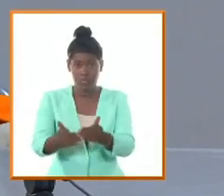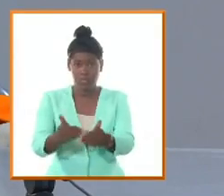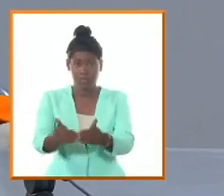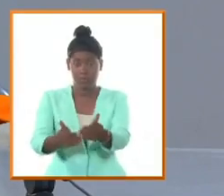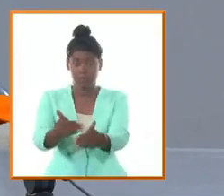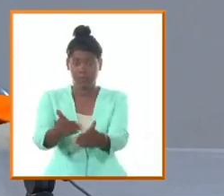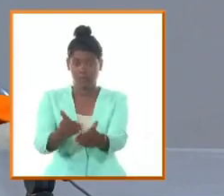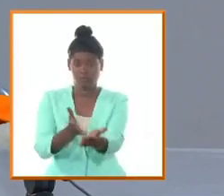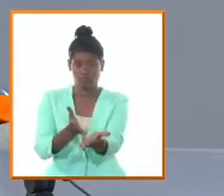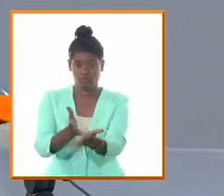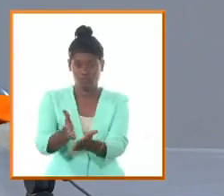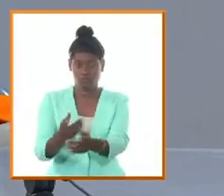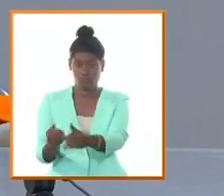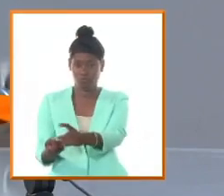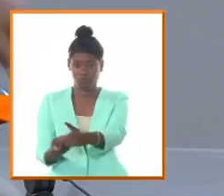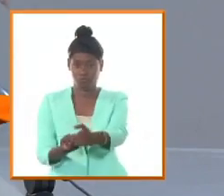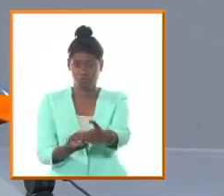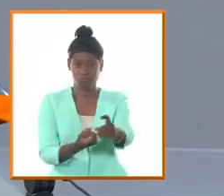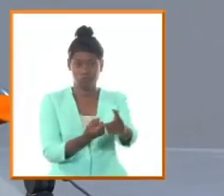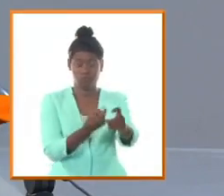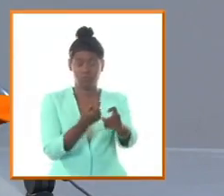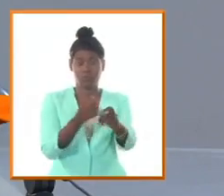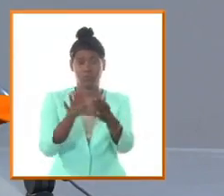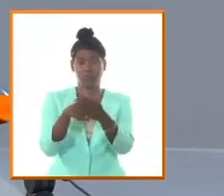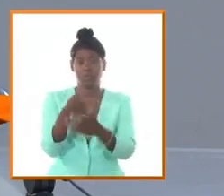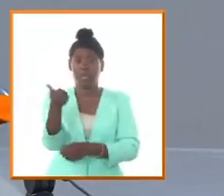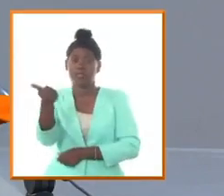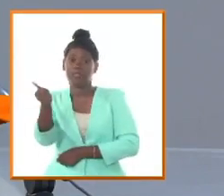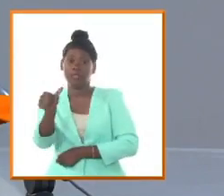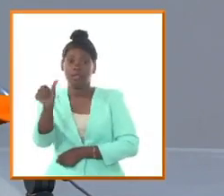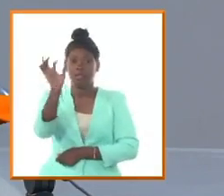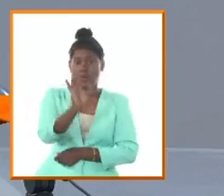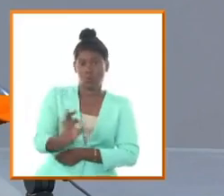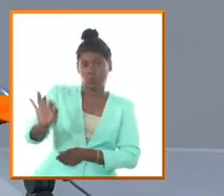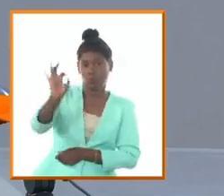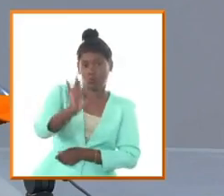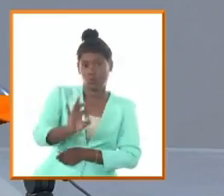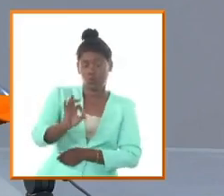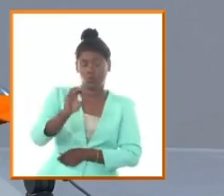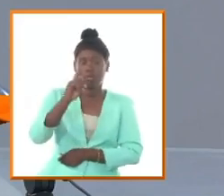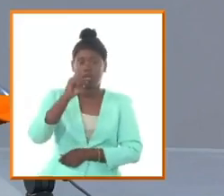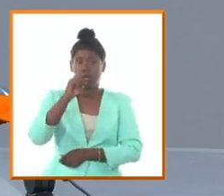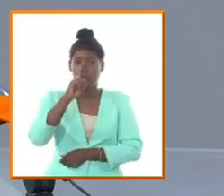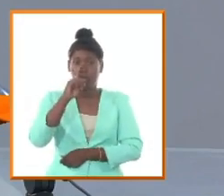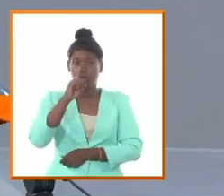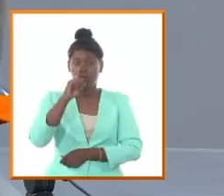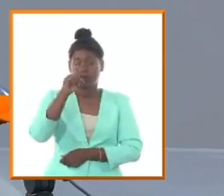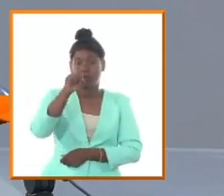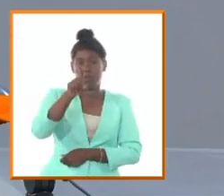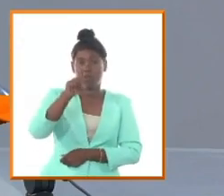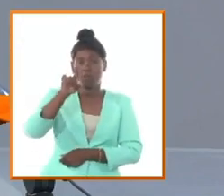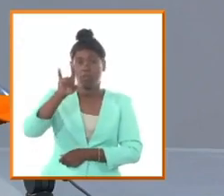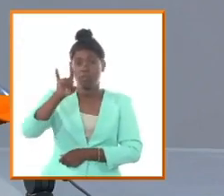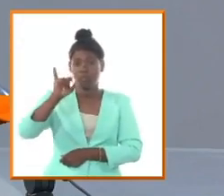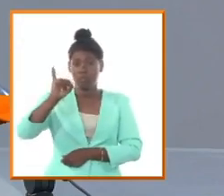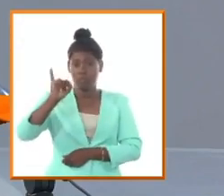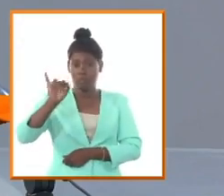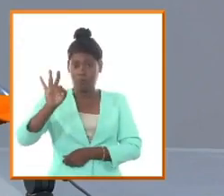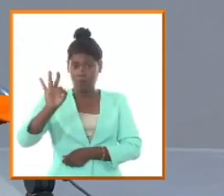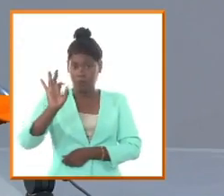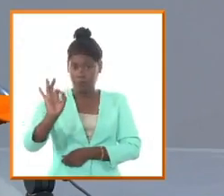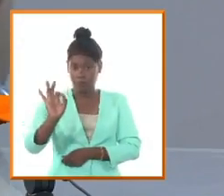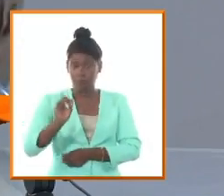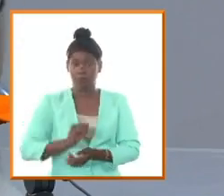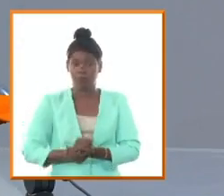el 10 de octubre del 68 y hay que entender que hay un entramado importante de conflictos y contradicciones de las cuales agramonte